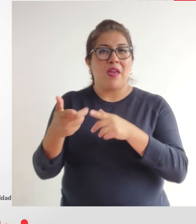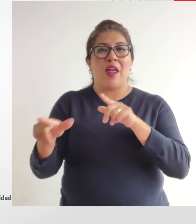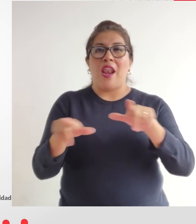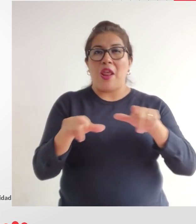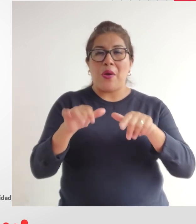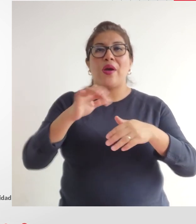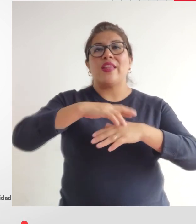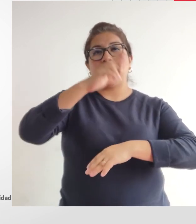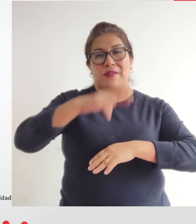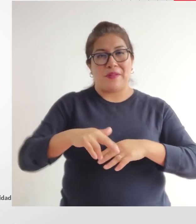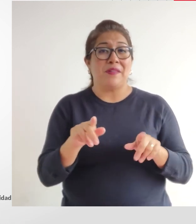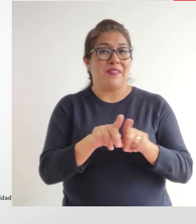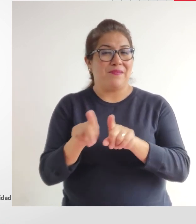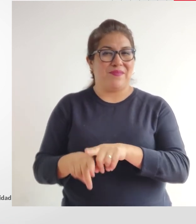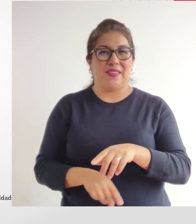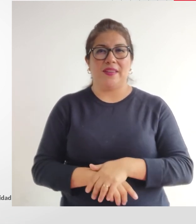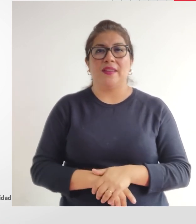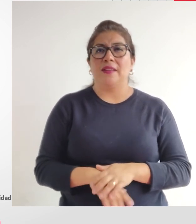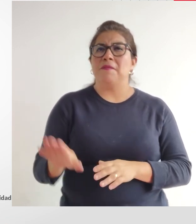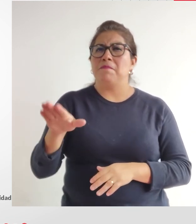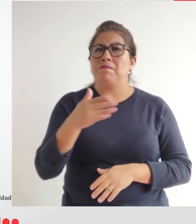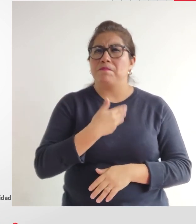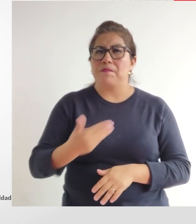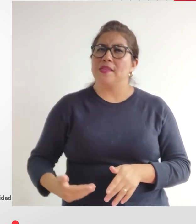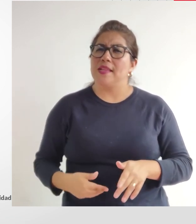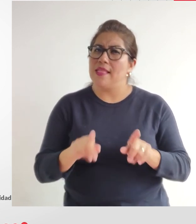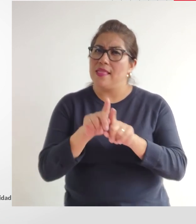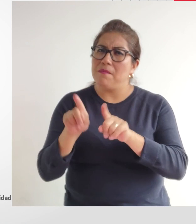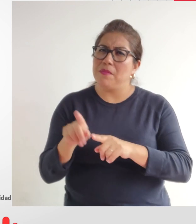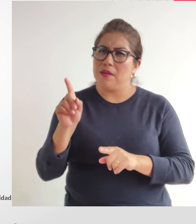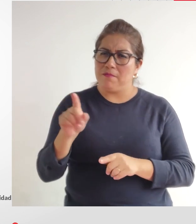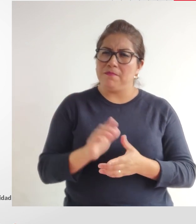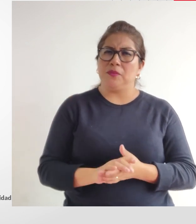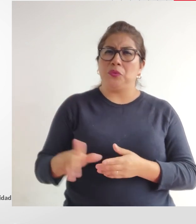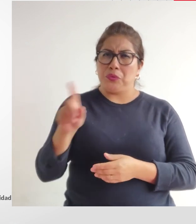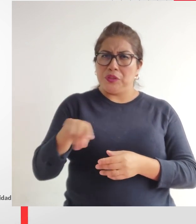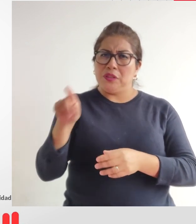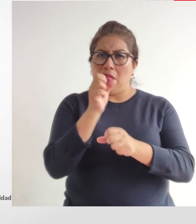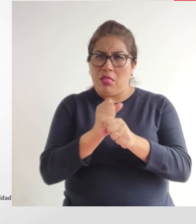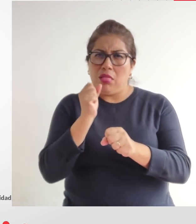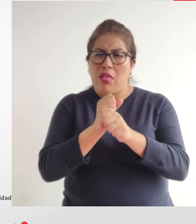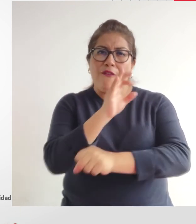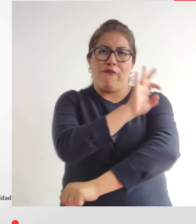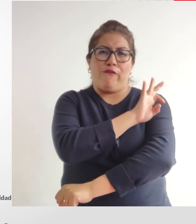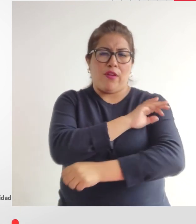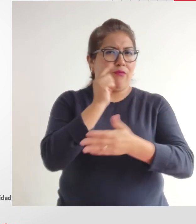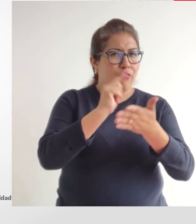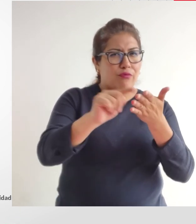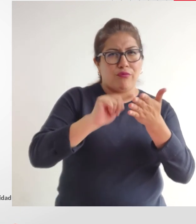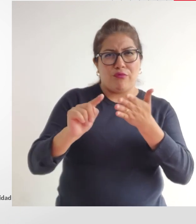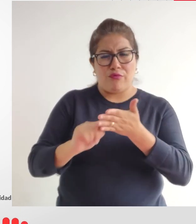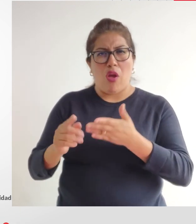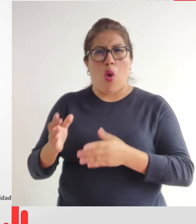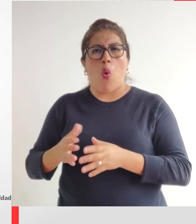municipales presidente también se viene trabajando el tema de la fiscalización y se han venido